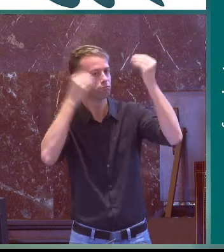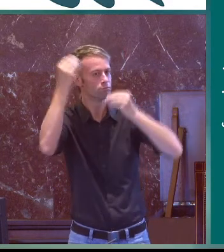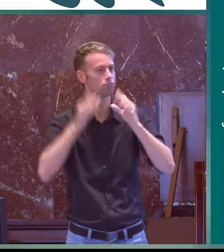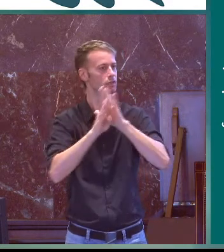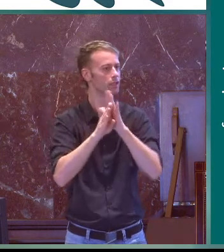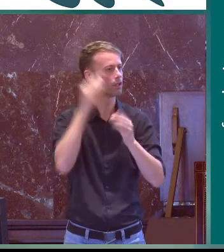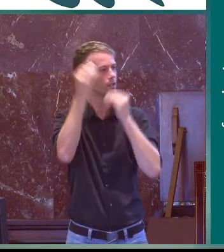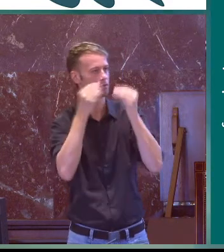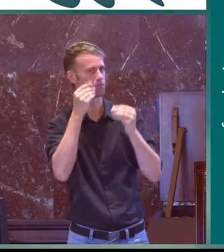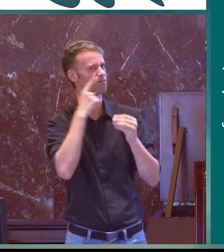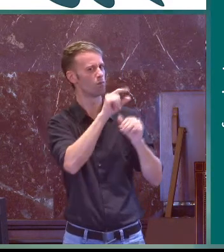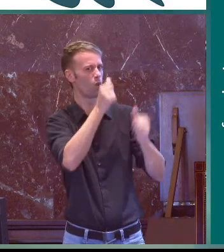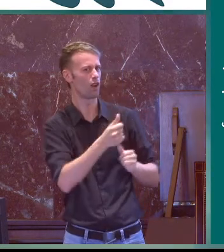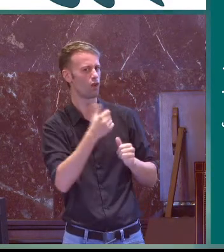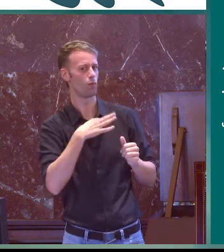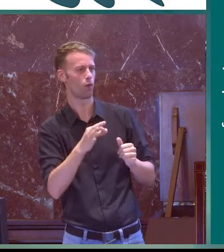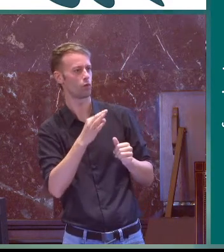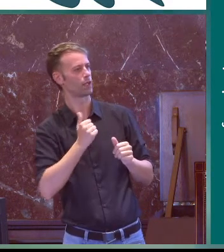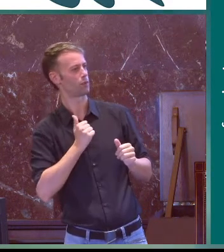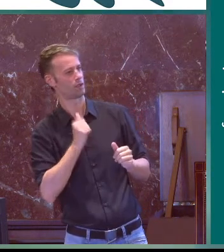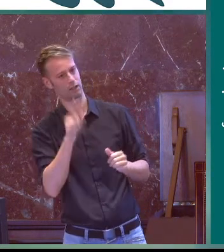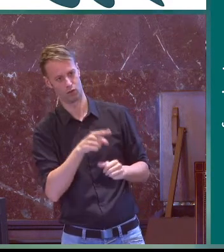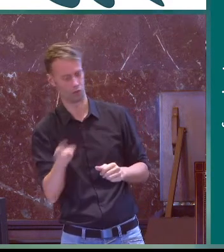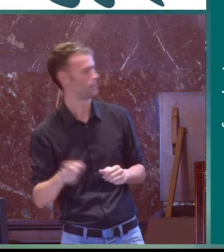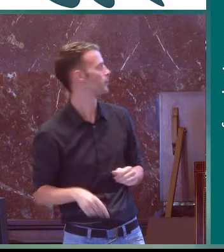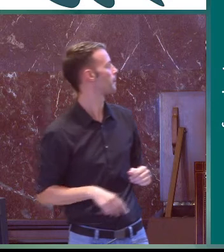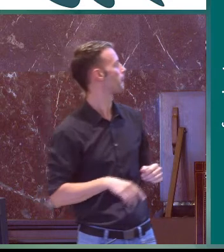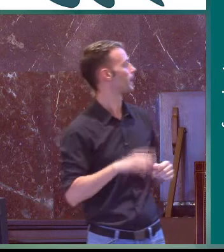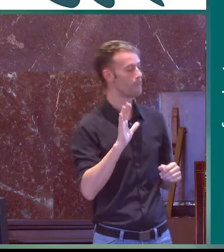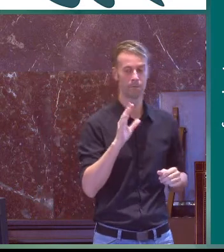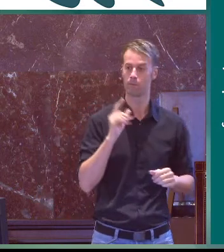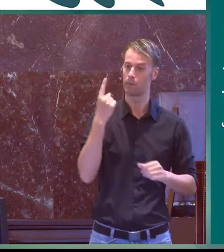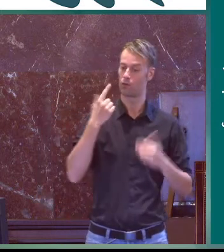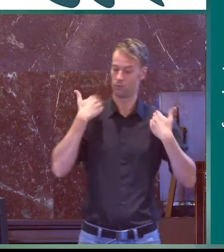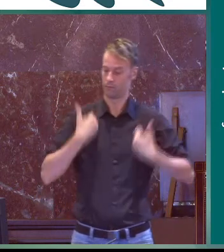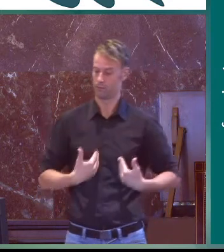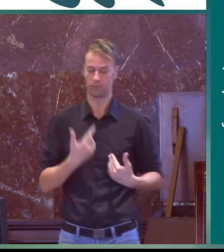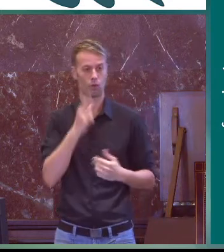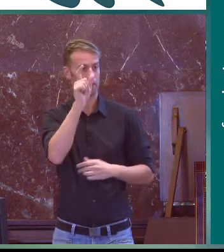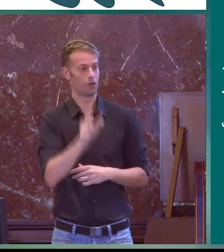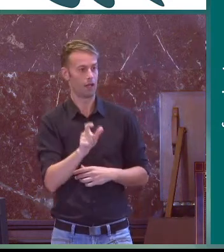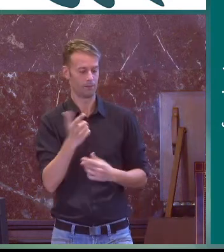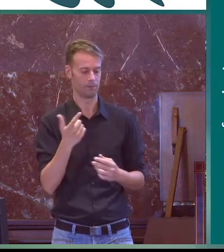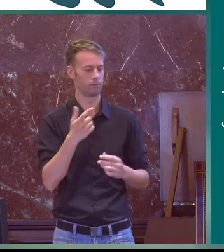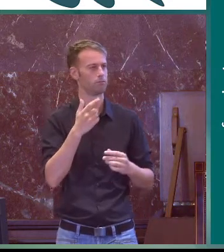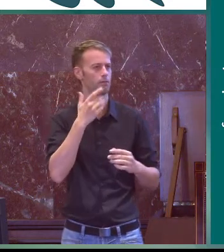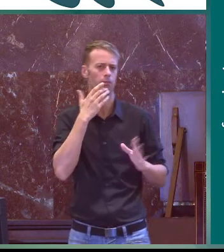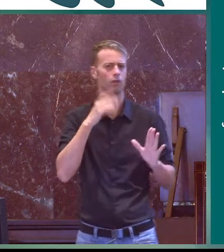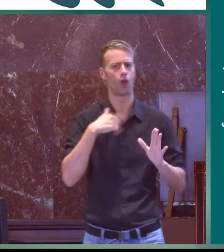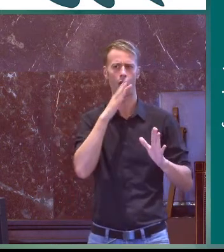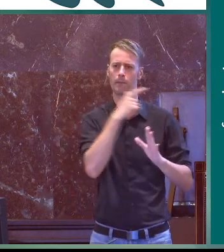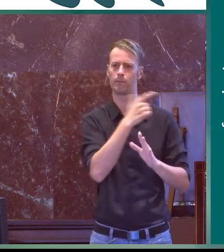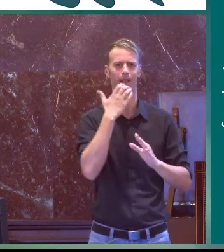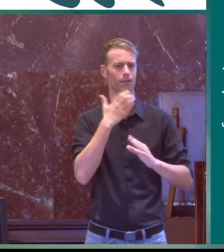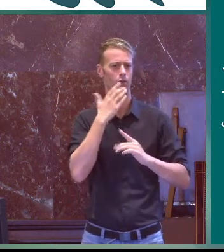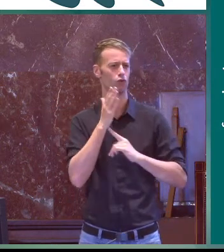congreso a lo mejor pues podemos seguir pensando en este modelo y podemos intentar ver si se puede aprovechar para adaptarlo o no. Imaginaros,